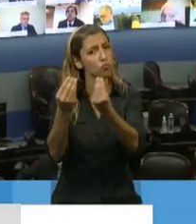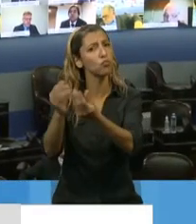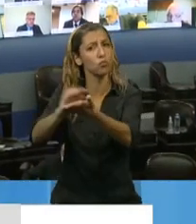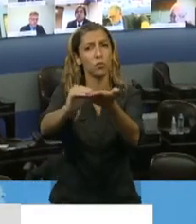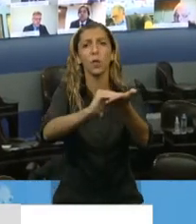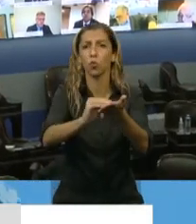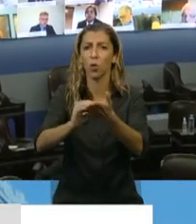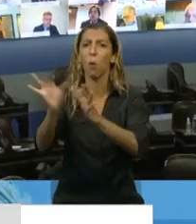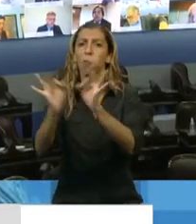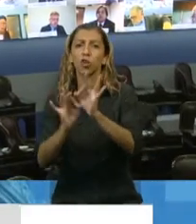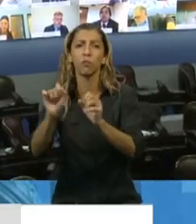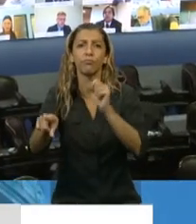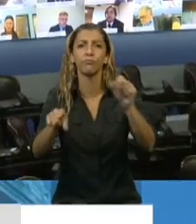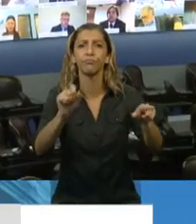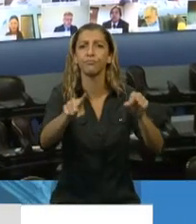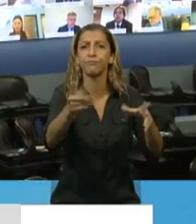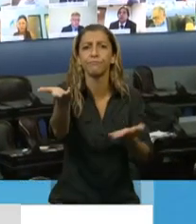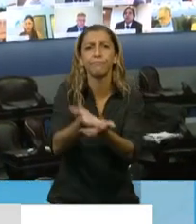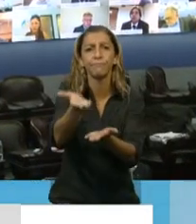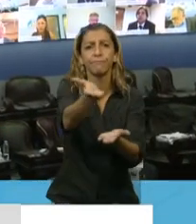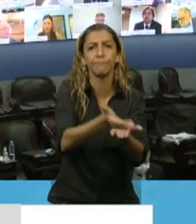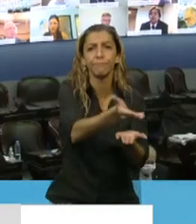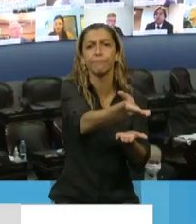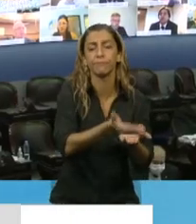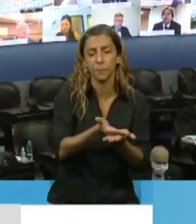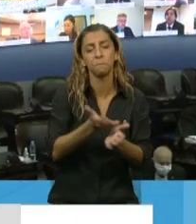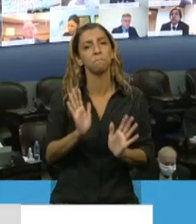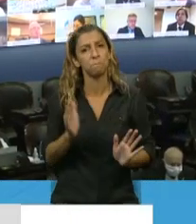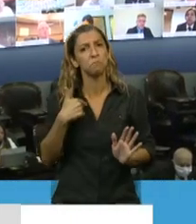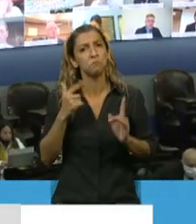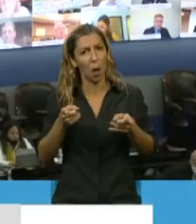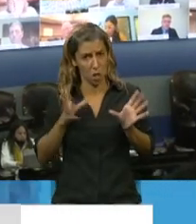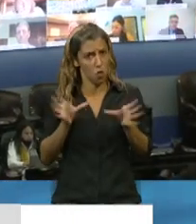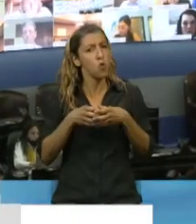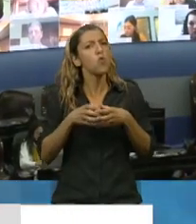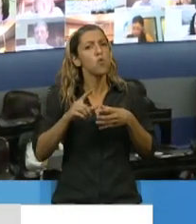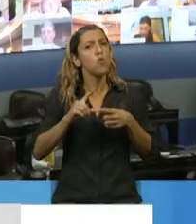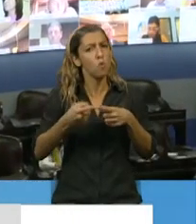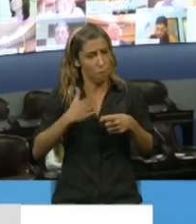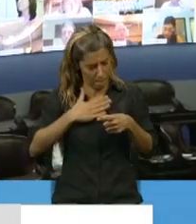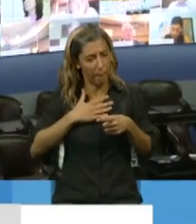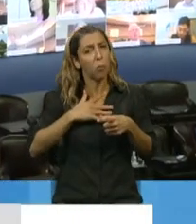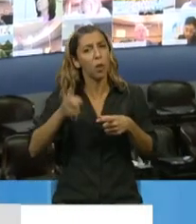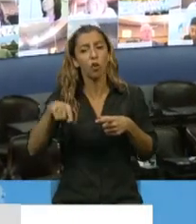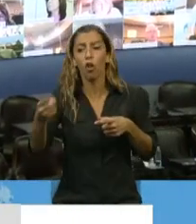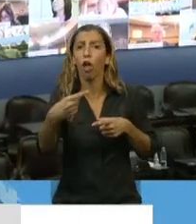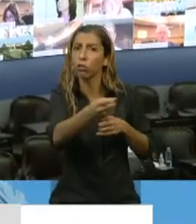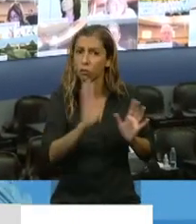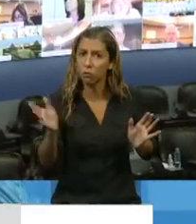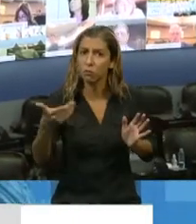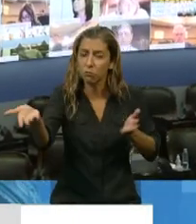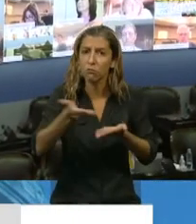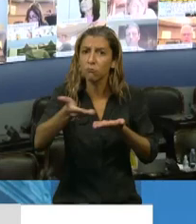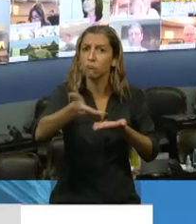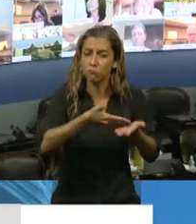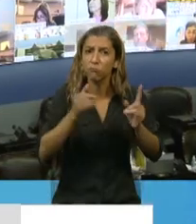la fuerza que integro de frente de todos, pero también de los distintos espacios que no forman parte